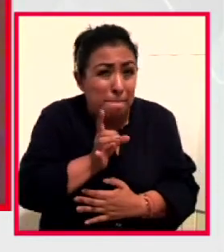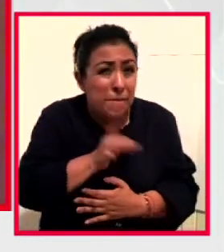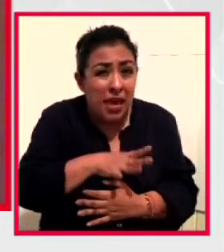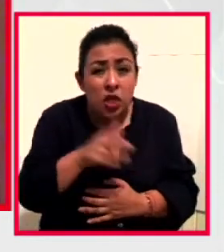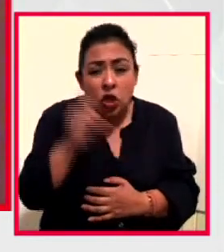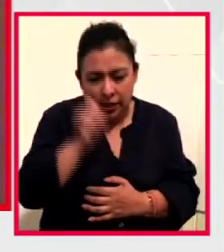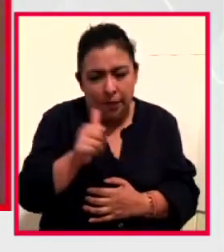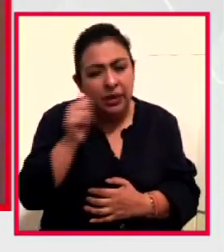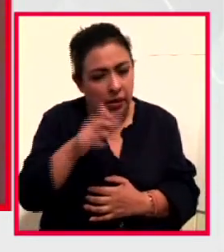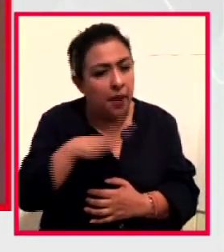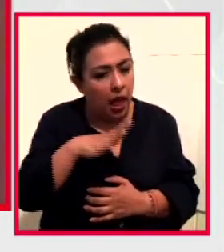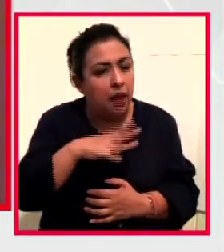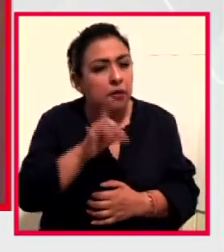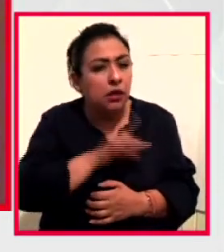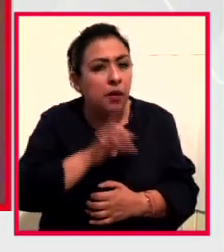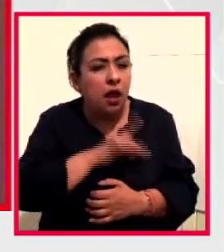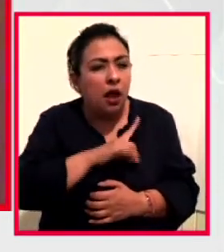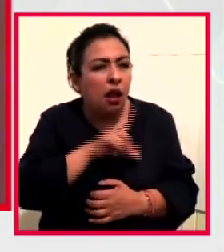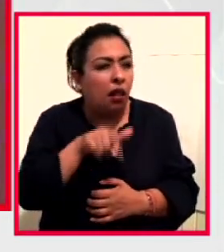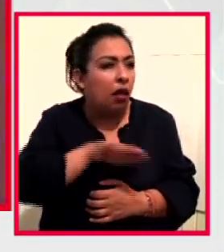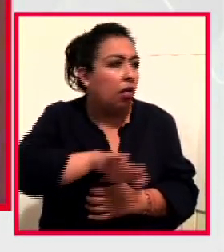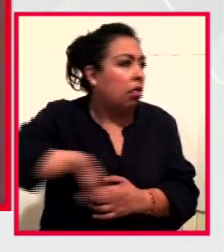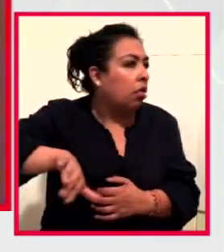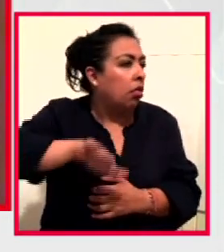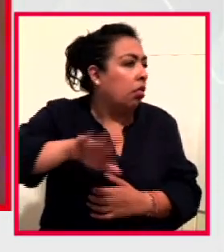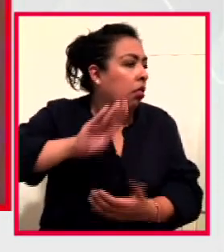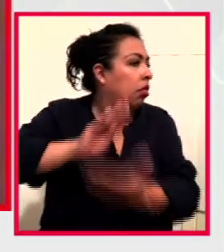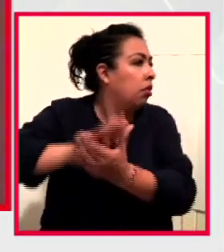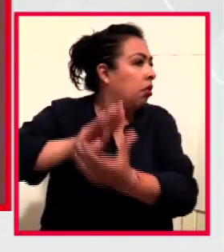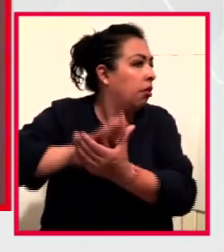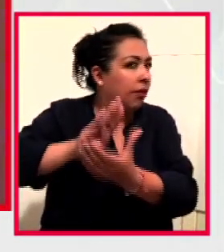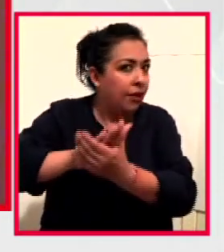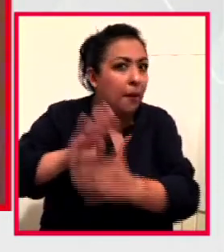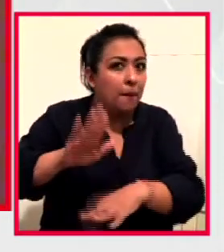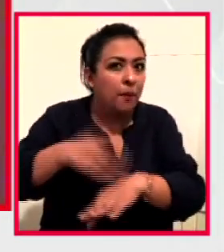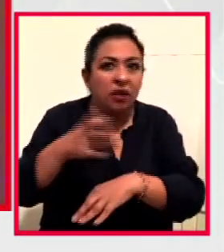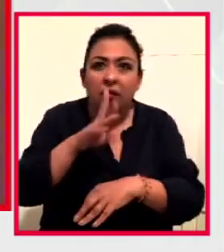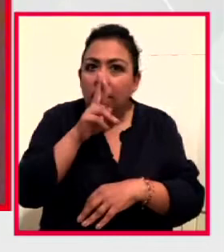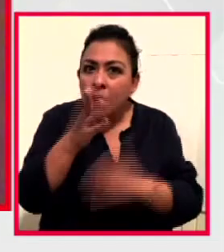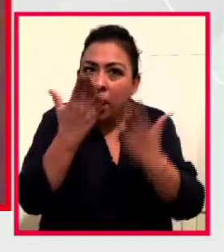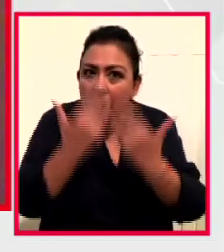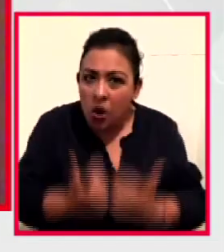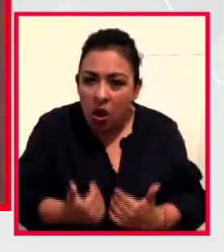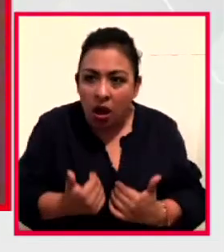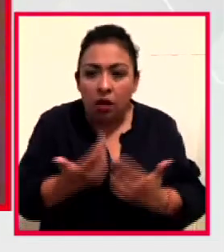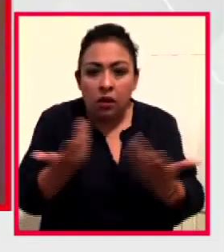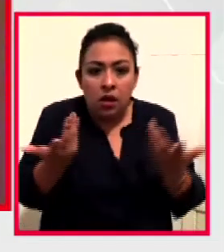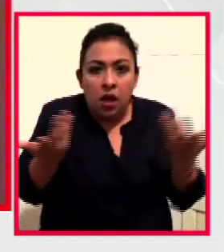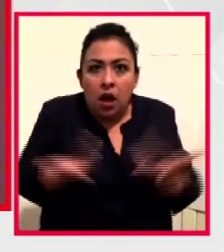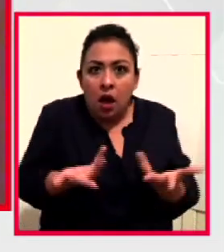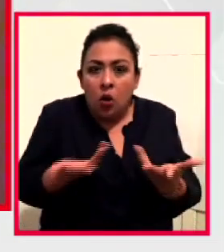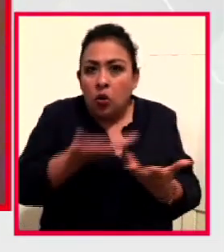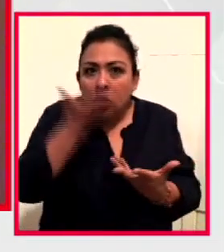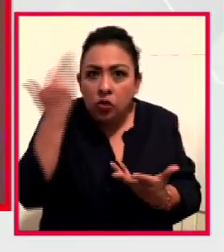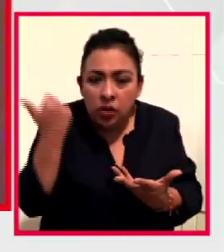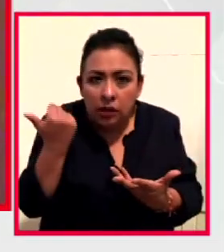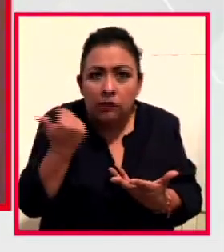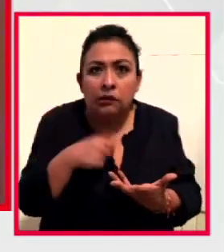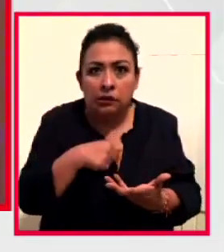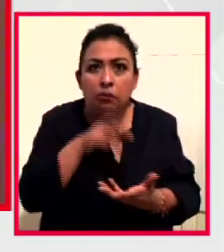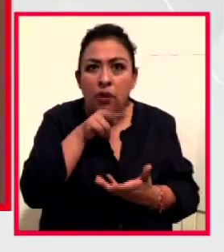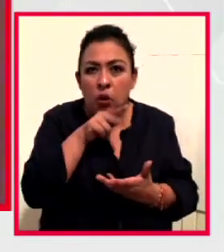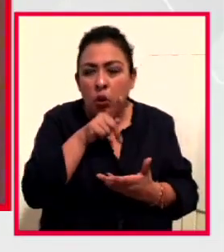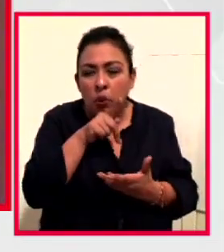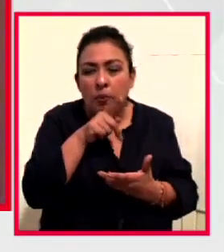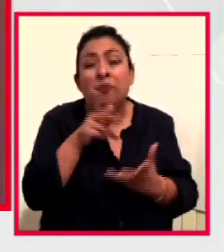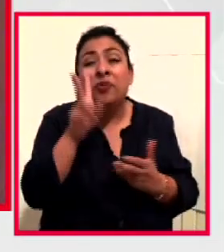el tiempo, pero del que no nos ocupamos. Por eso no tenemos respuestas, no sabemos qué hacer, y nos angustia. Cuando yo creo que